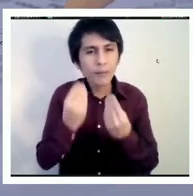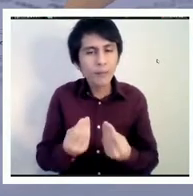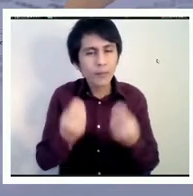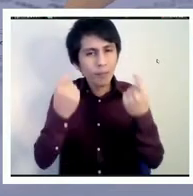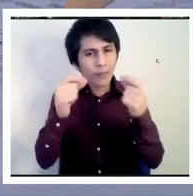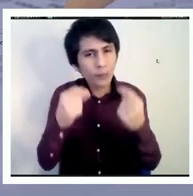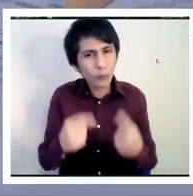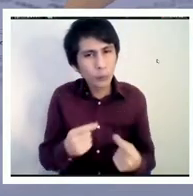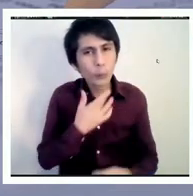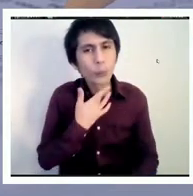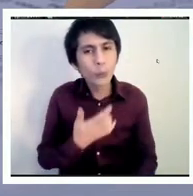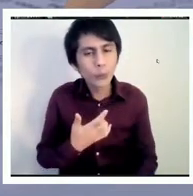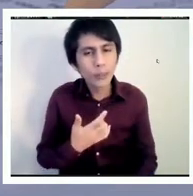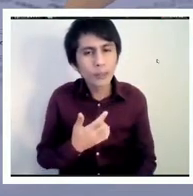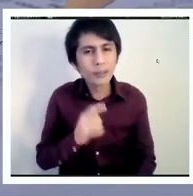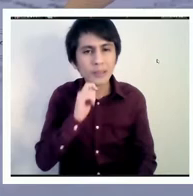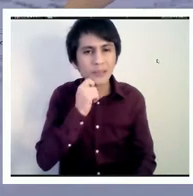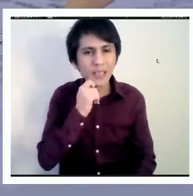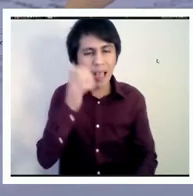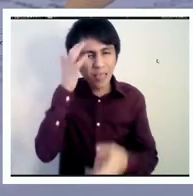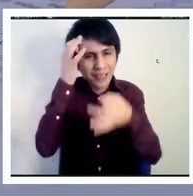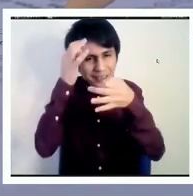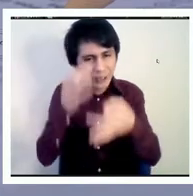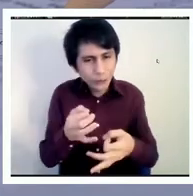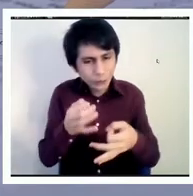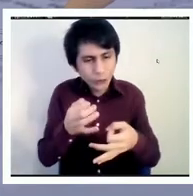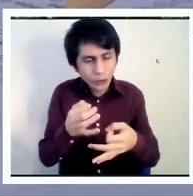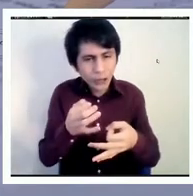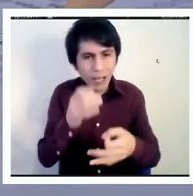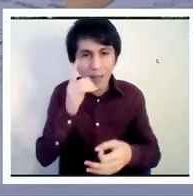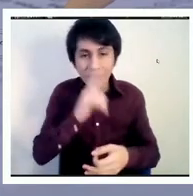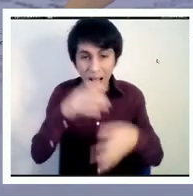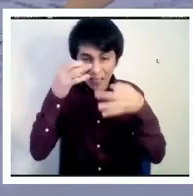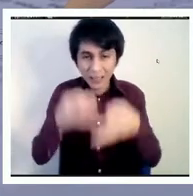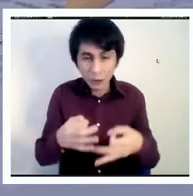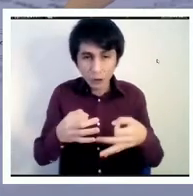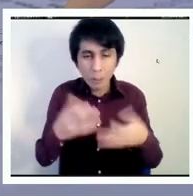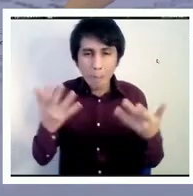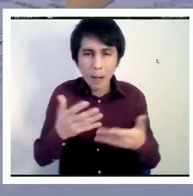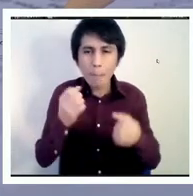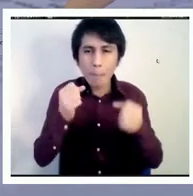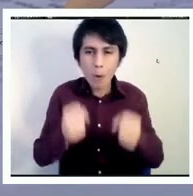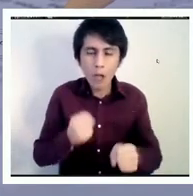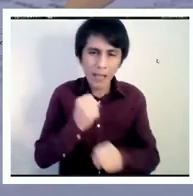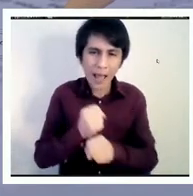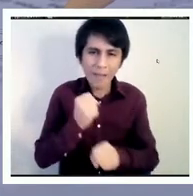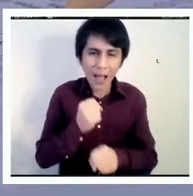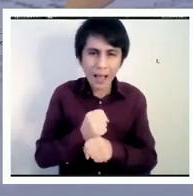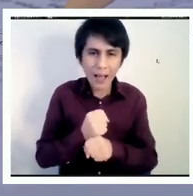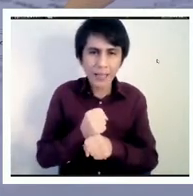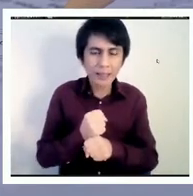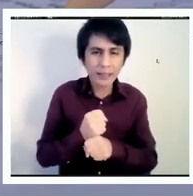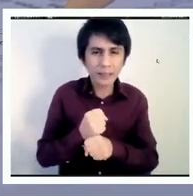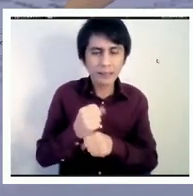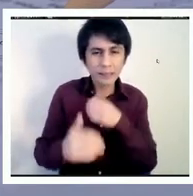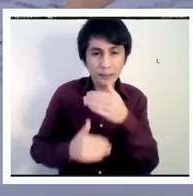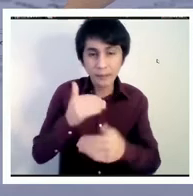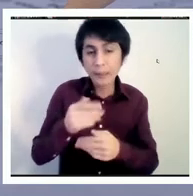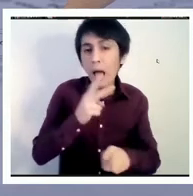finalmente acerca de tomar decisiones finales para poder trabajar y hacer